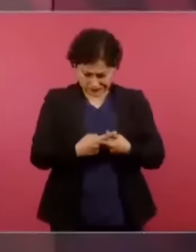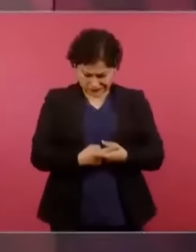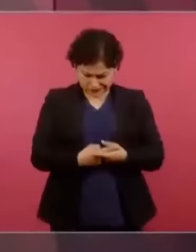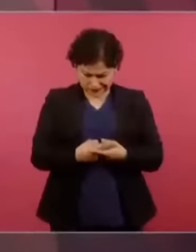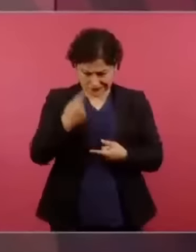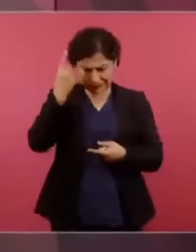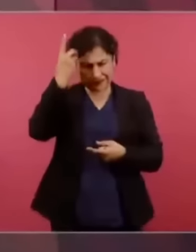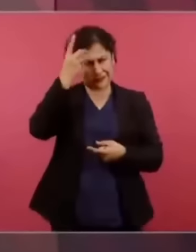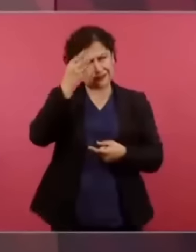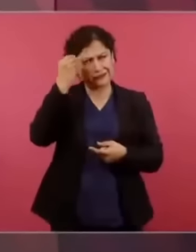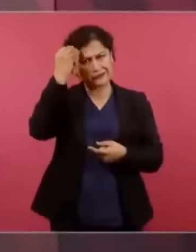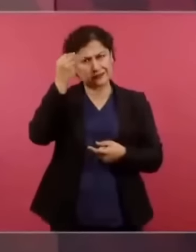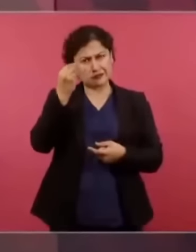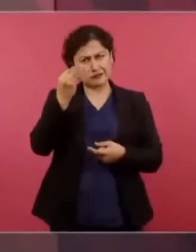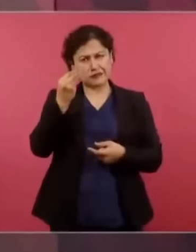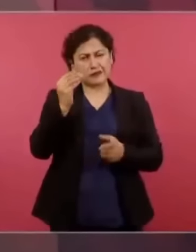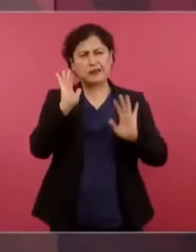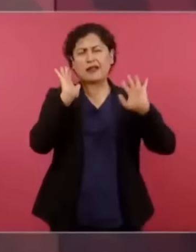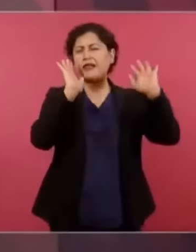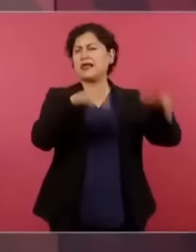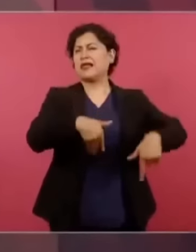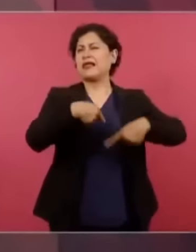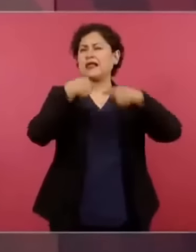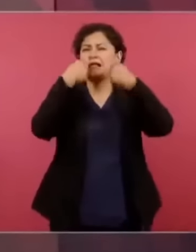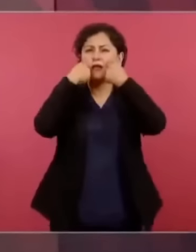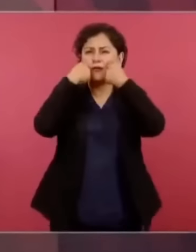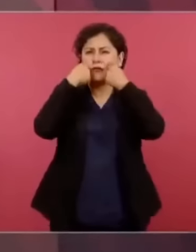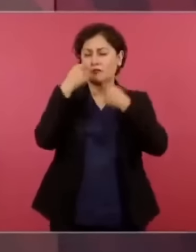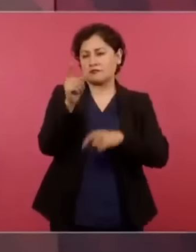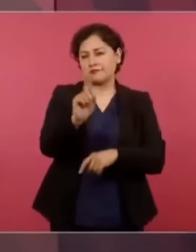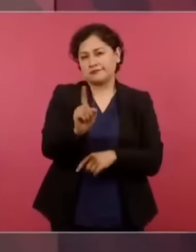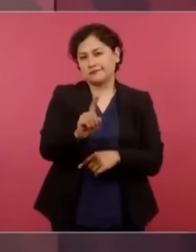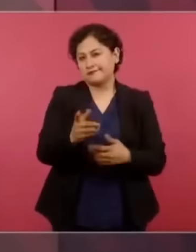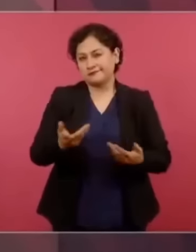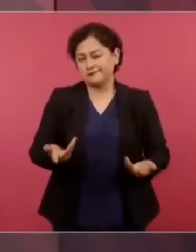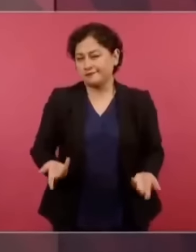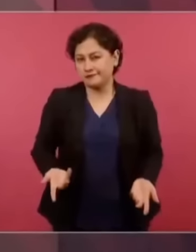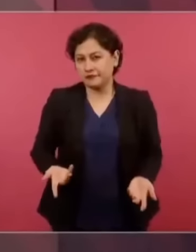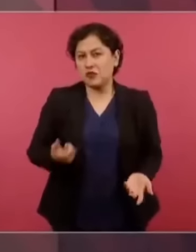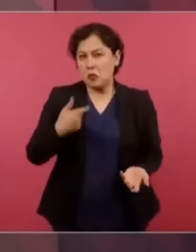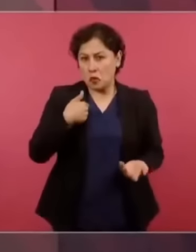Porque ya a mí me faltan cuatro meses y medio.